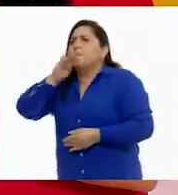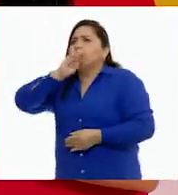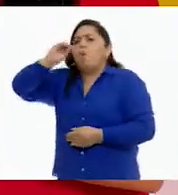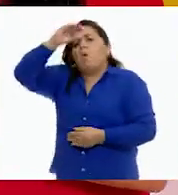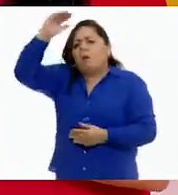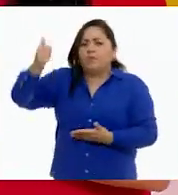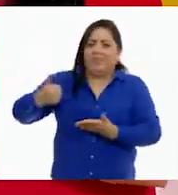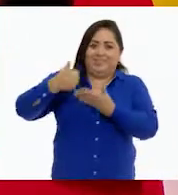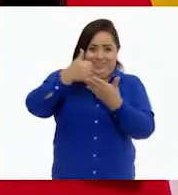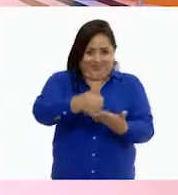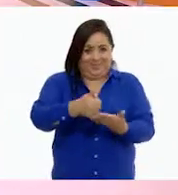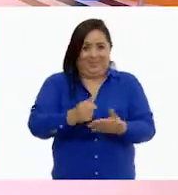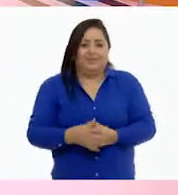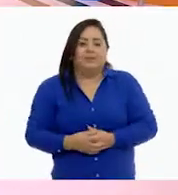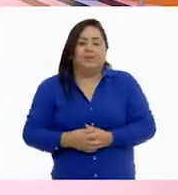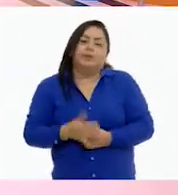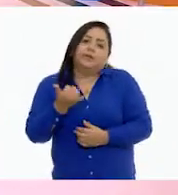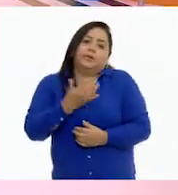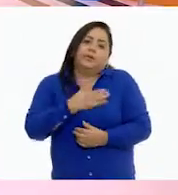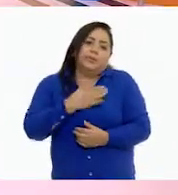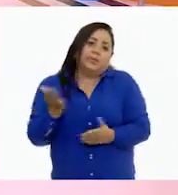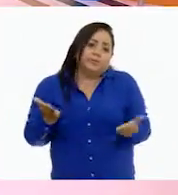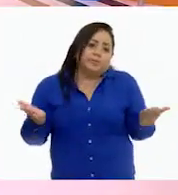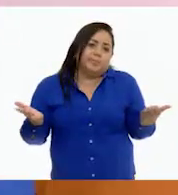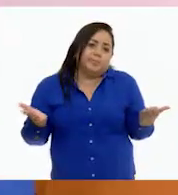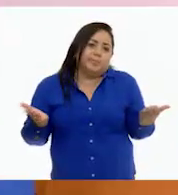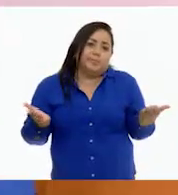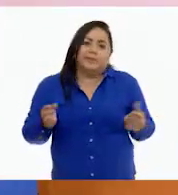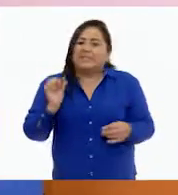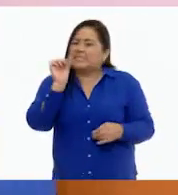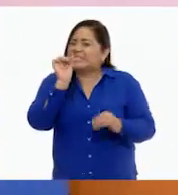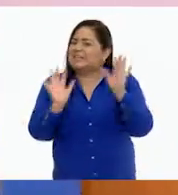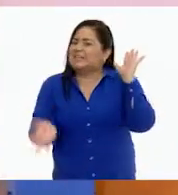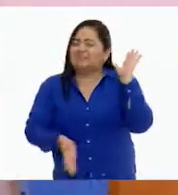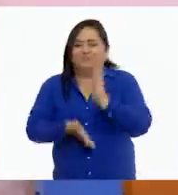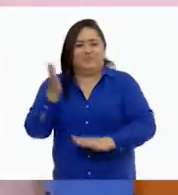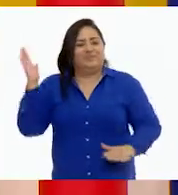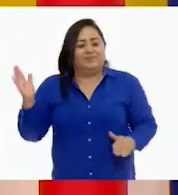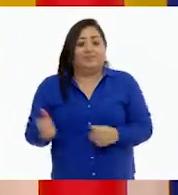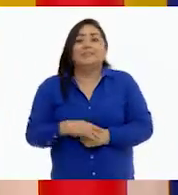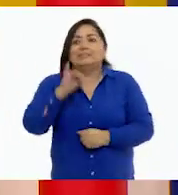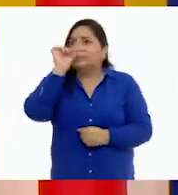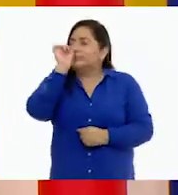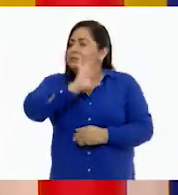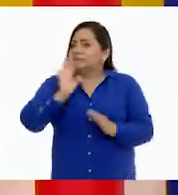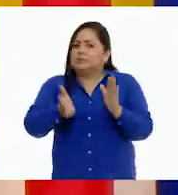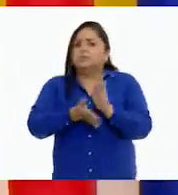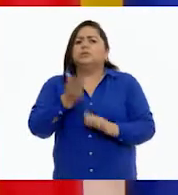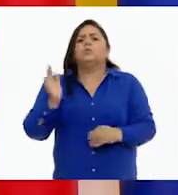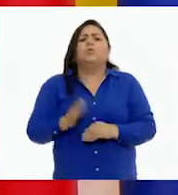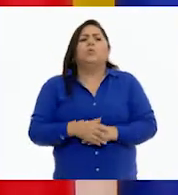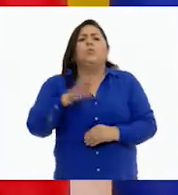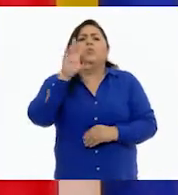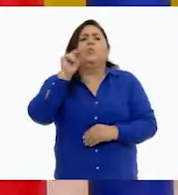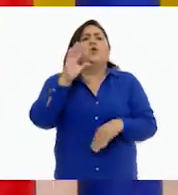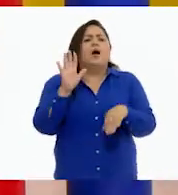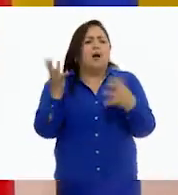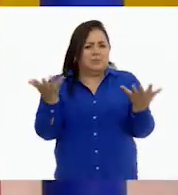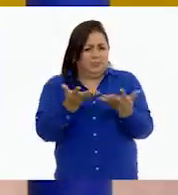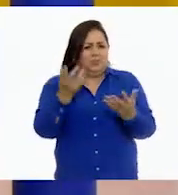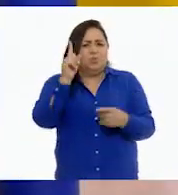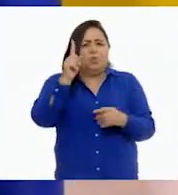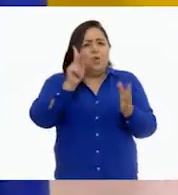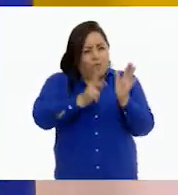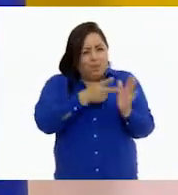sí sepa hacerlo. Y bueno, pues ya, casi nos vamos. Ya casi nos vamos. Pero ¿por qué no hacemos un